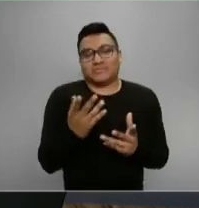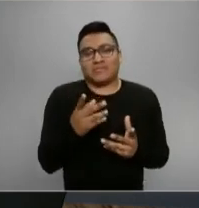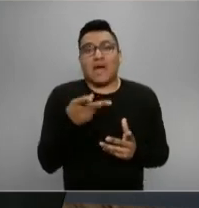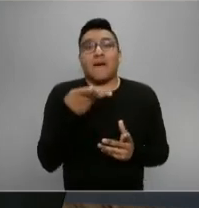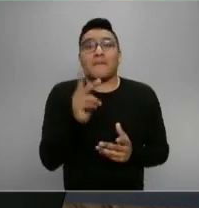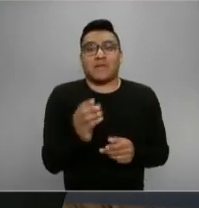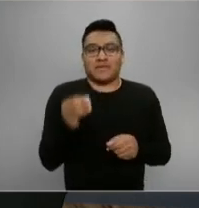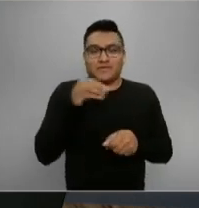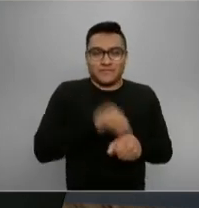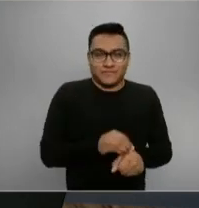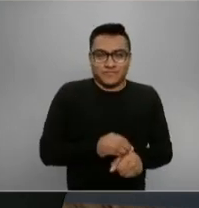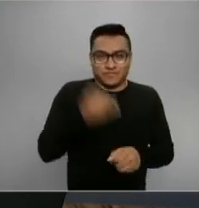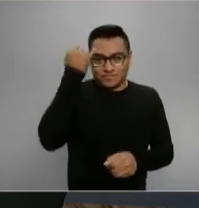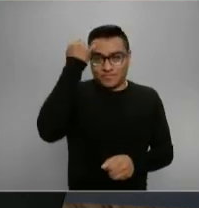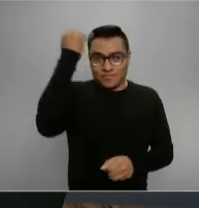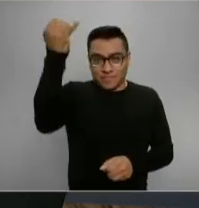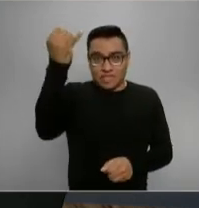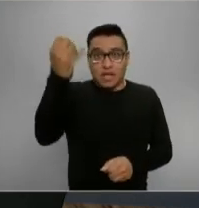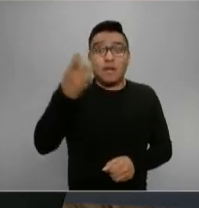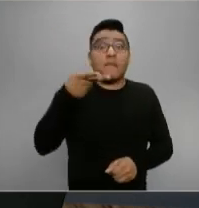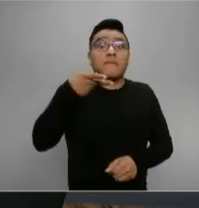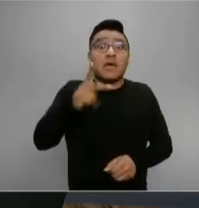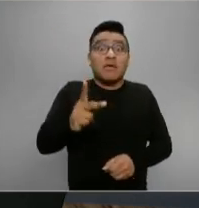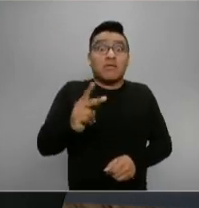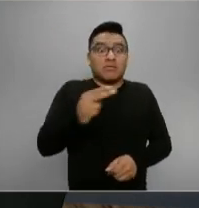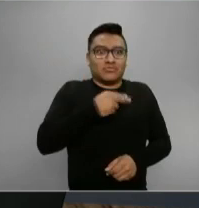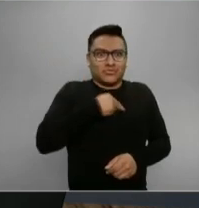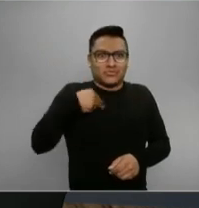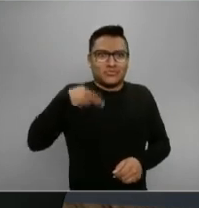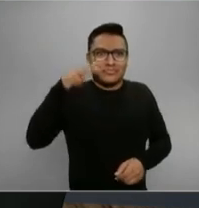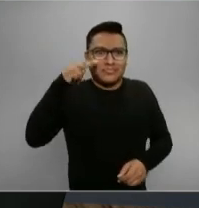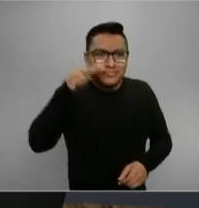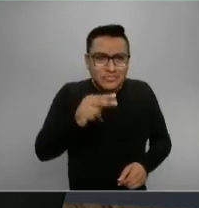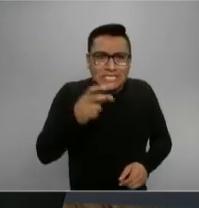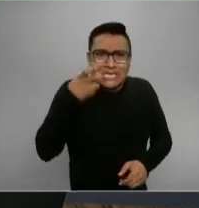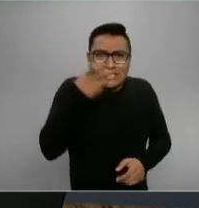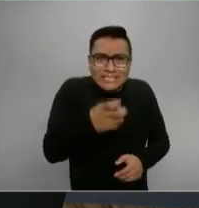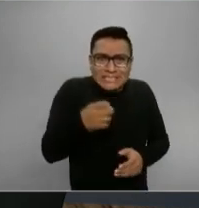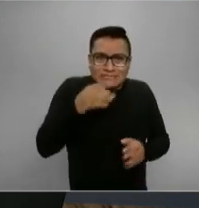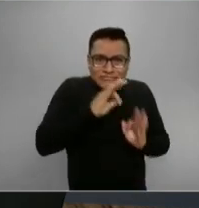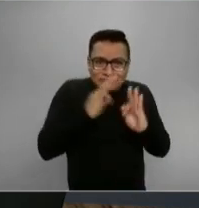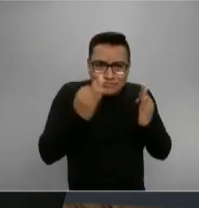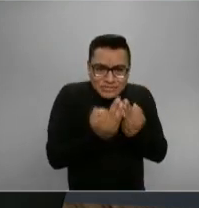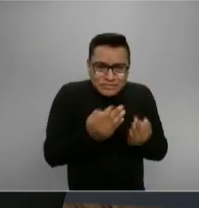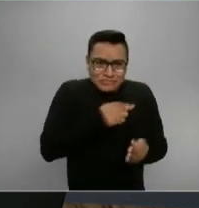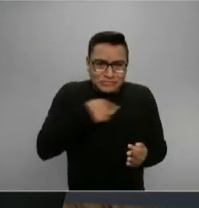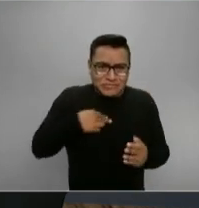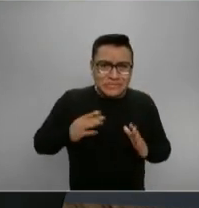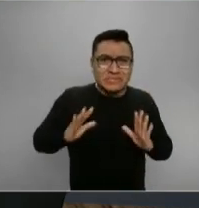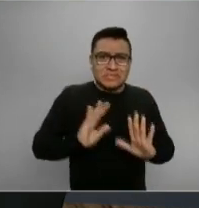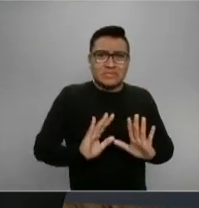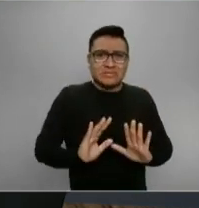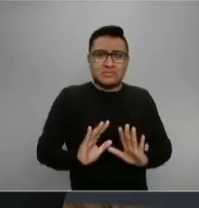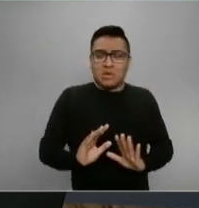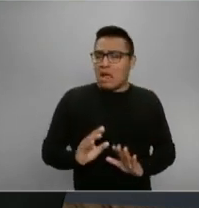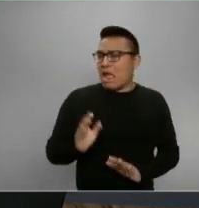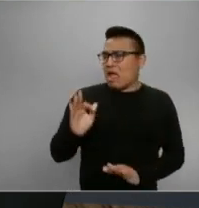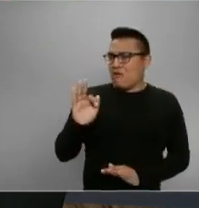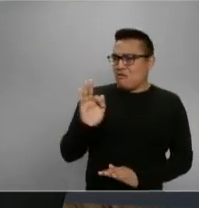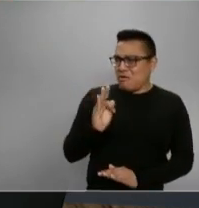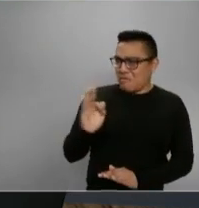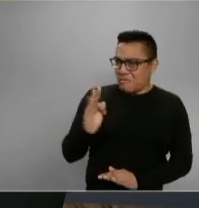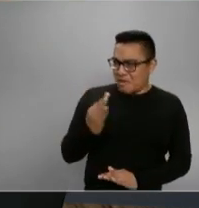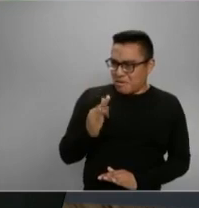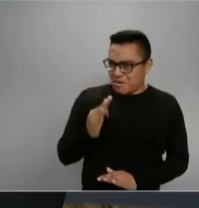no había señal que mostrara que se debía detener la operación. ¿En febrero? Por eso, y además,